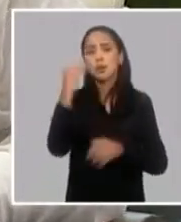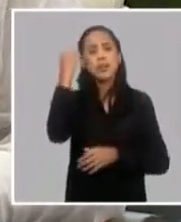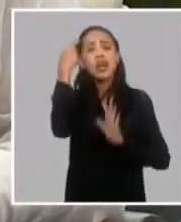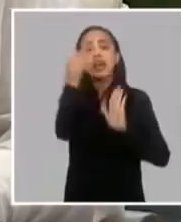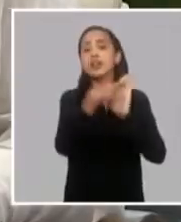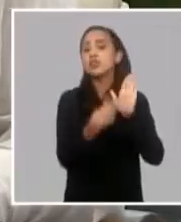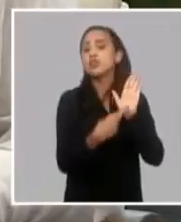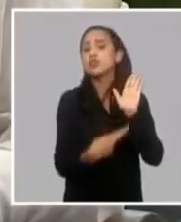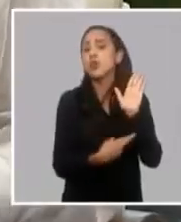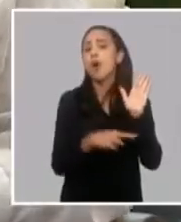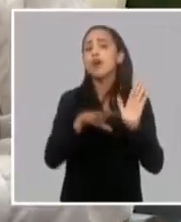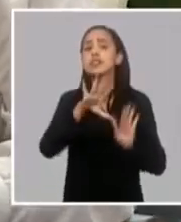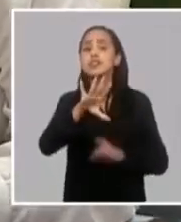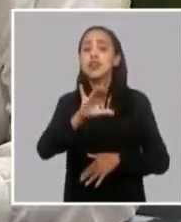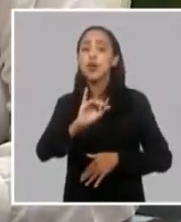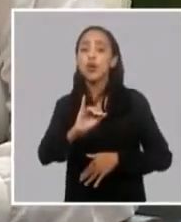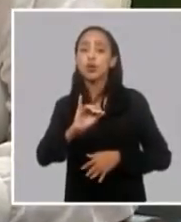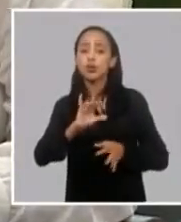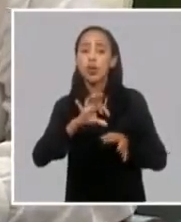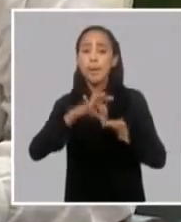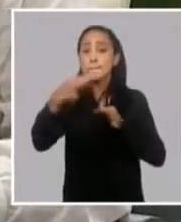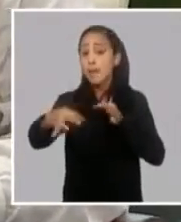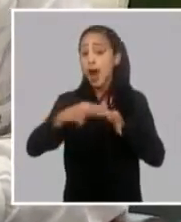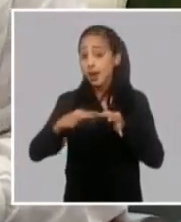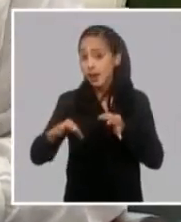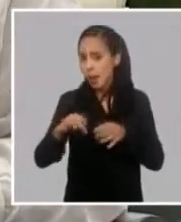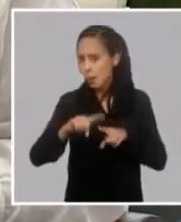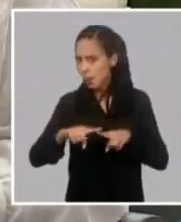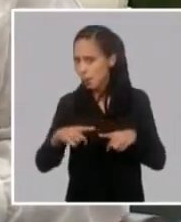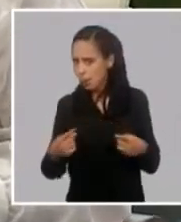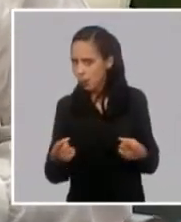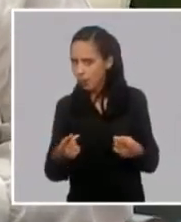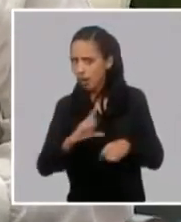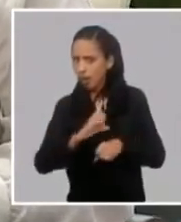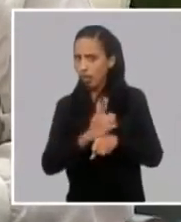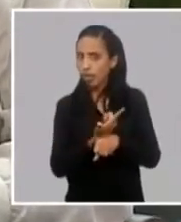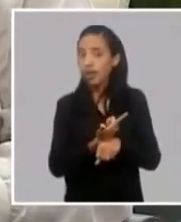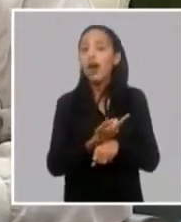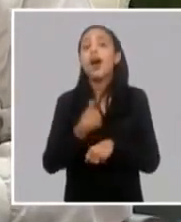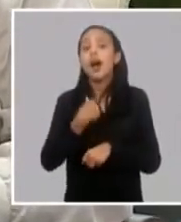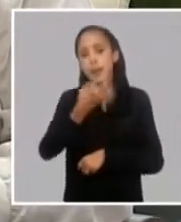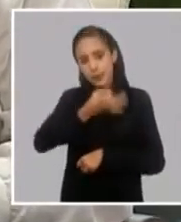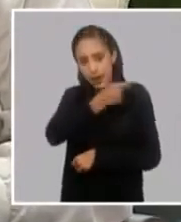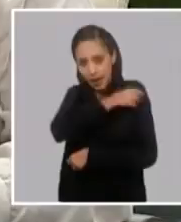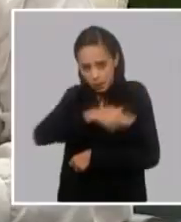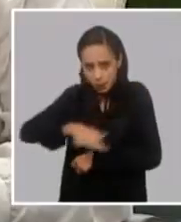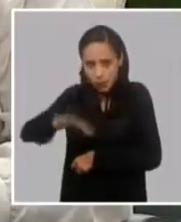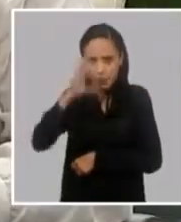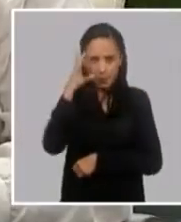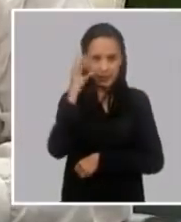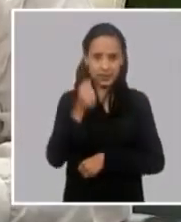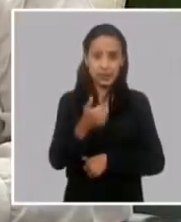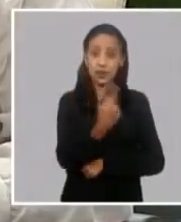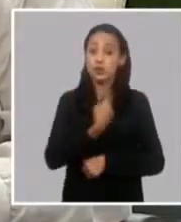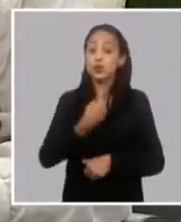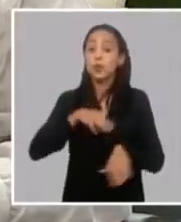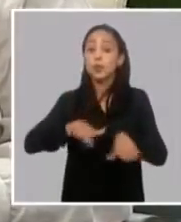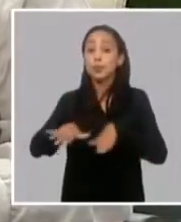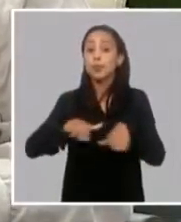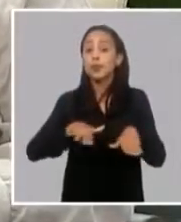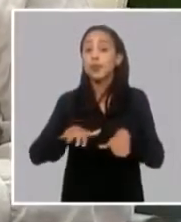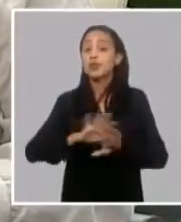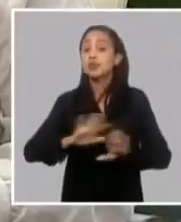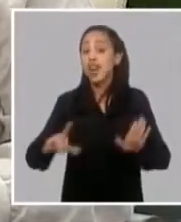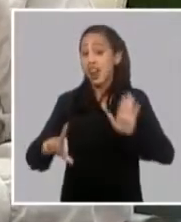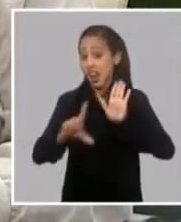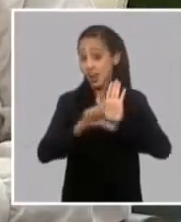páginas porque se demoran tanto para que tengan una idea de nuestro pueblo hemos preparado ya las normas jurídicas